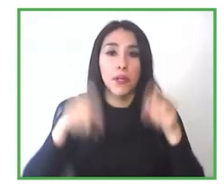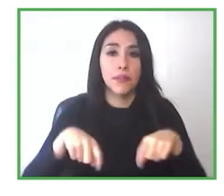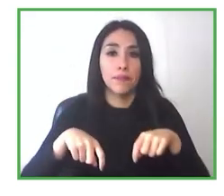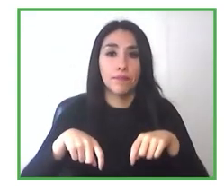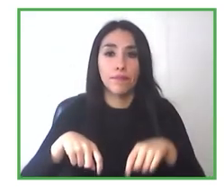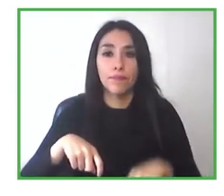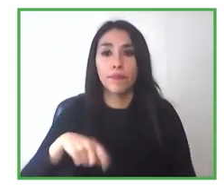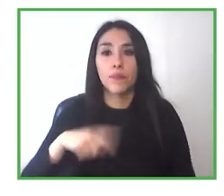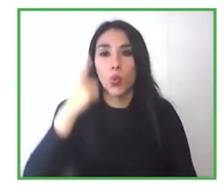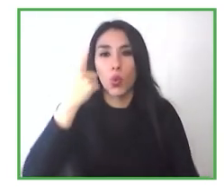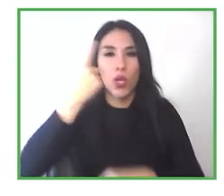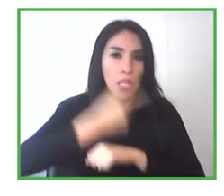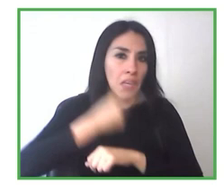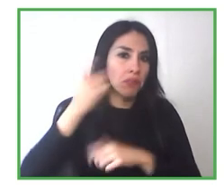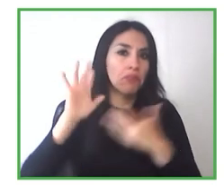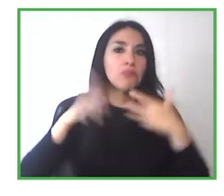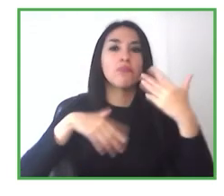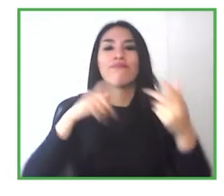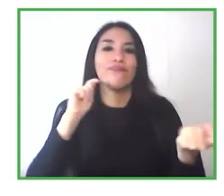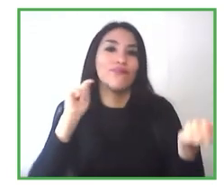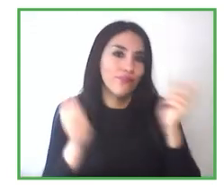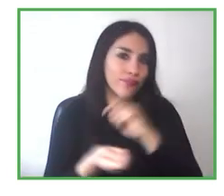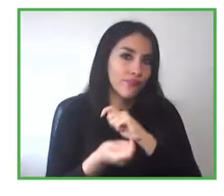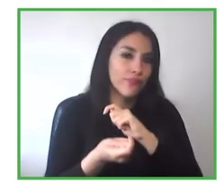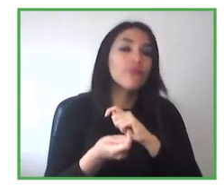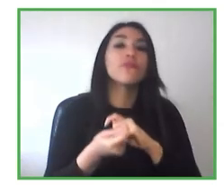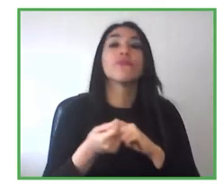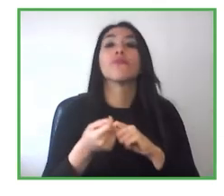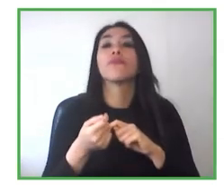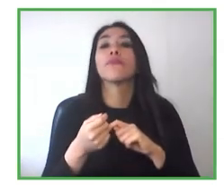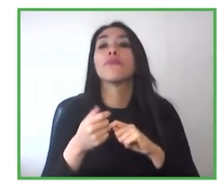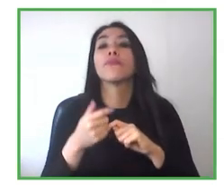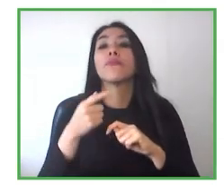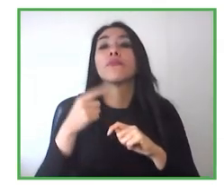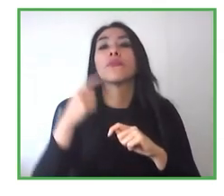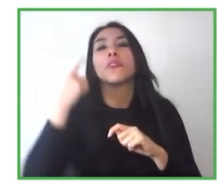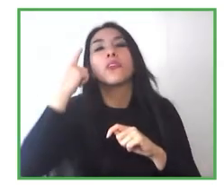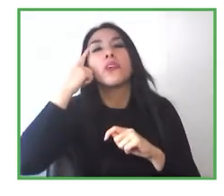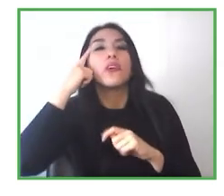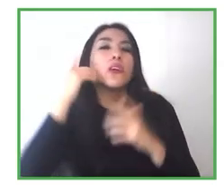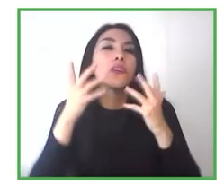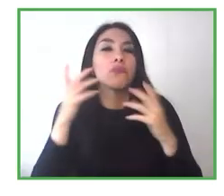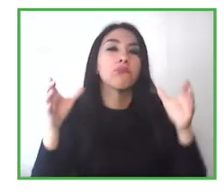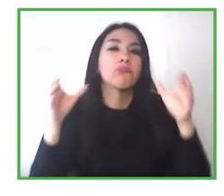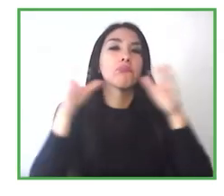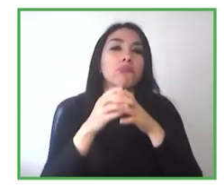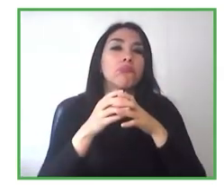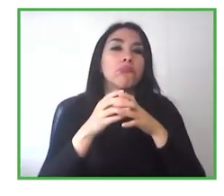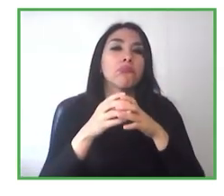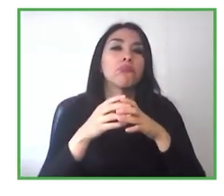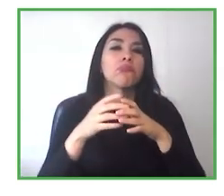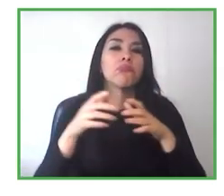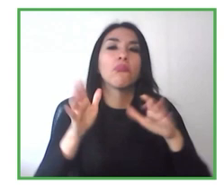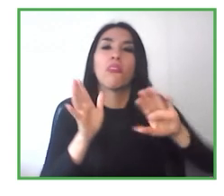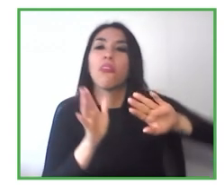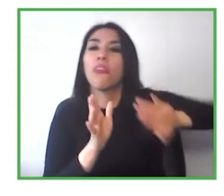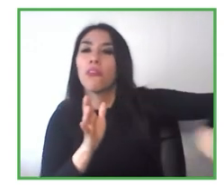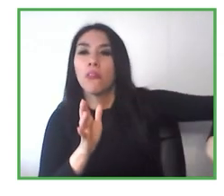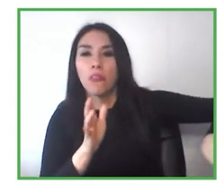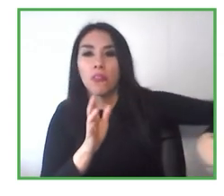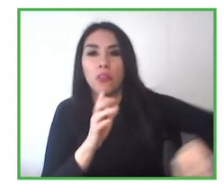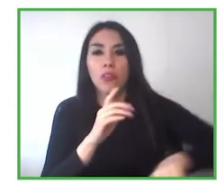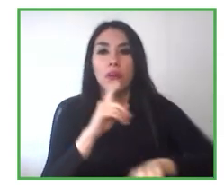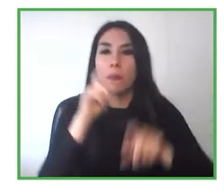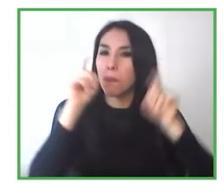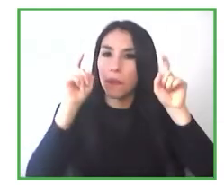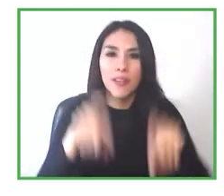remover un poco también la conciencia de las organizaciones, también las organizaciones tienen que aportar a ser diversas, cada